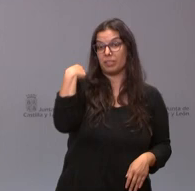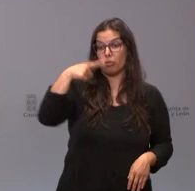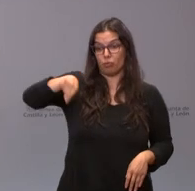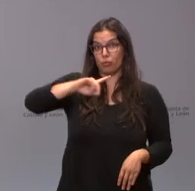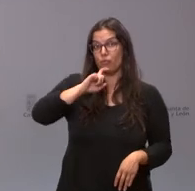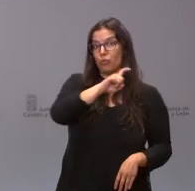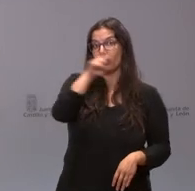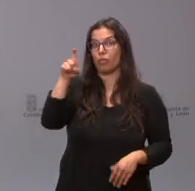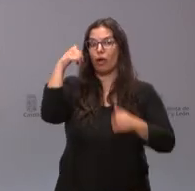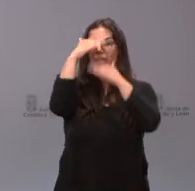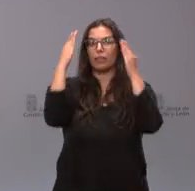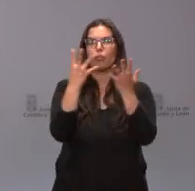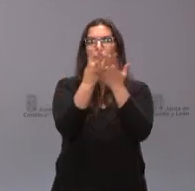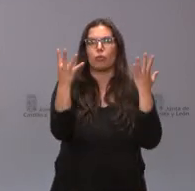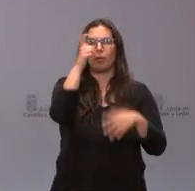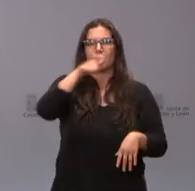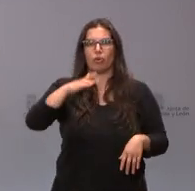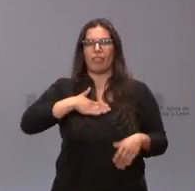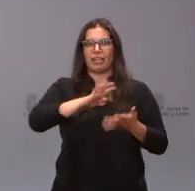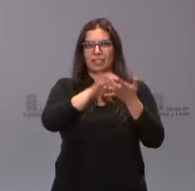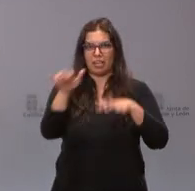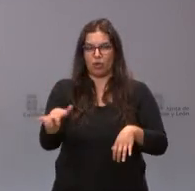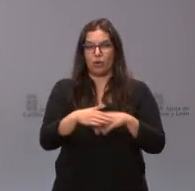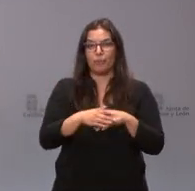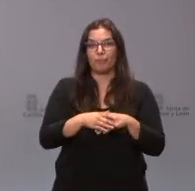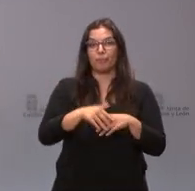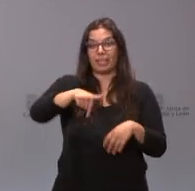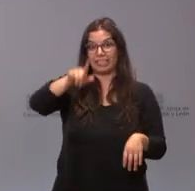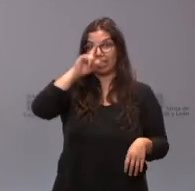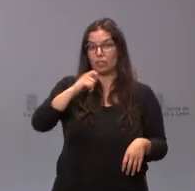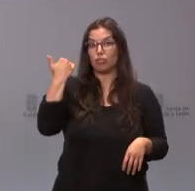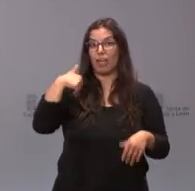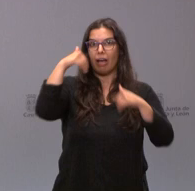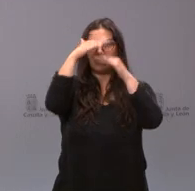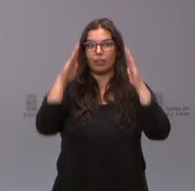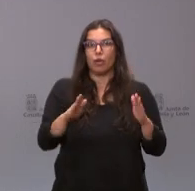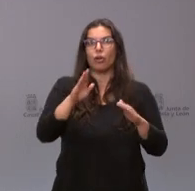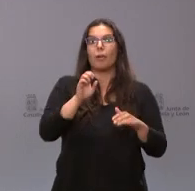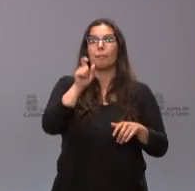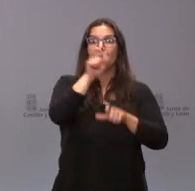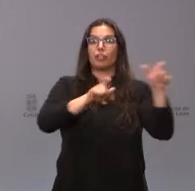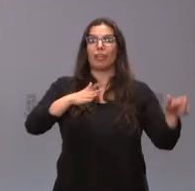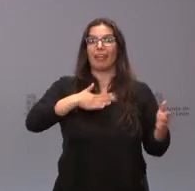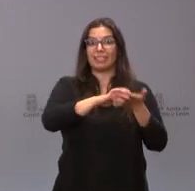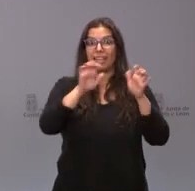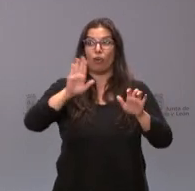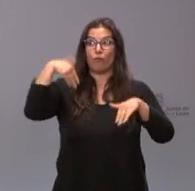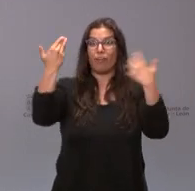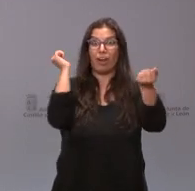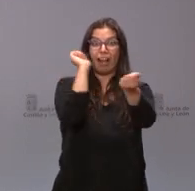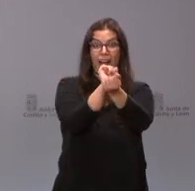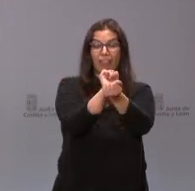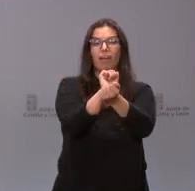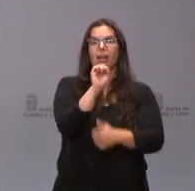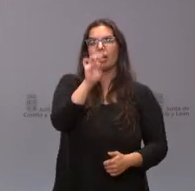19 castellanos y leoneses, en el año 22 ya ha atendido a 14 personas que están